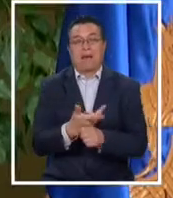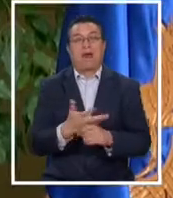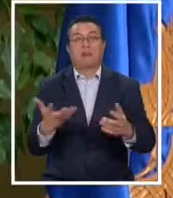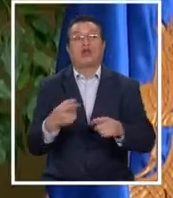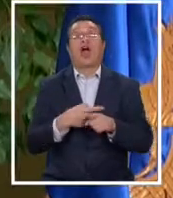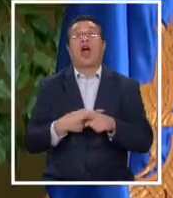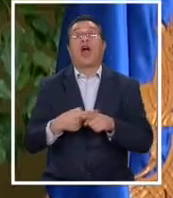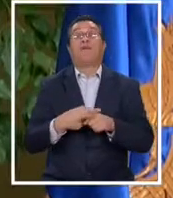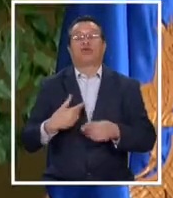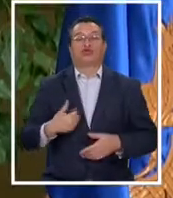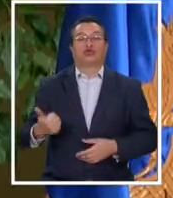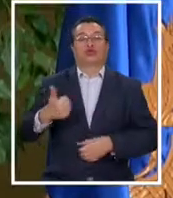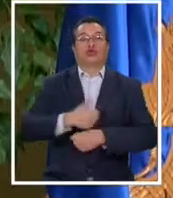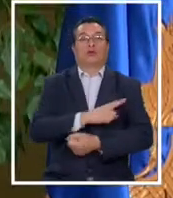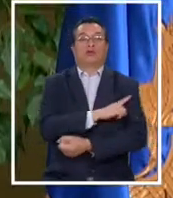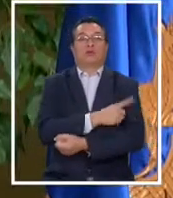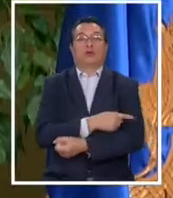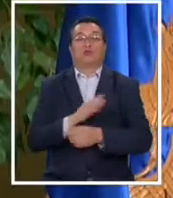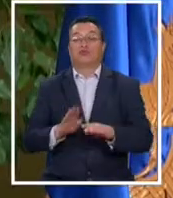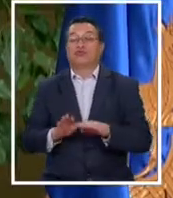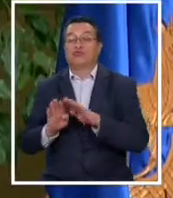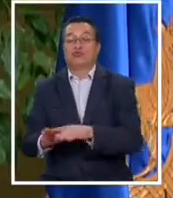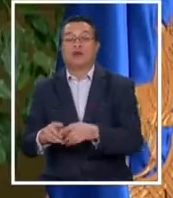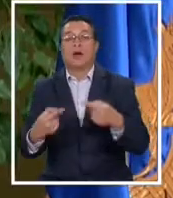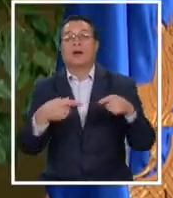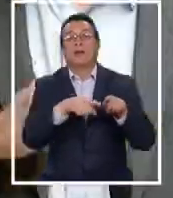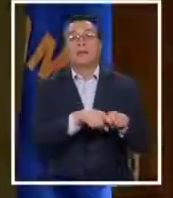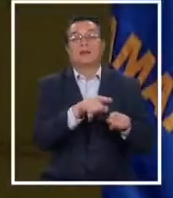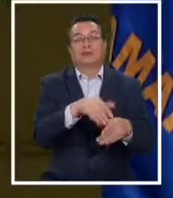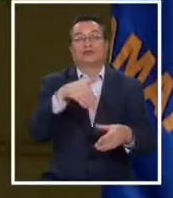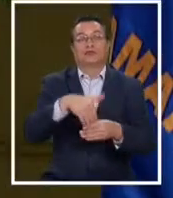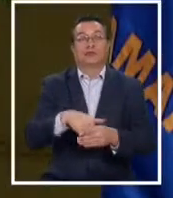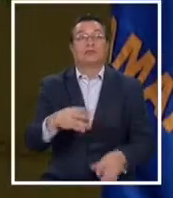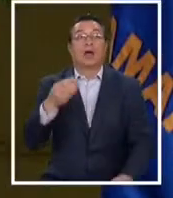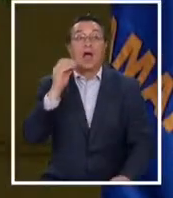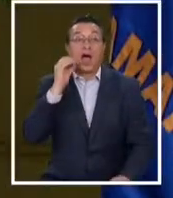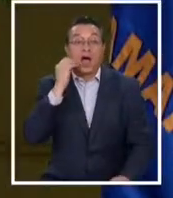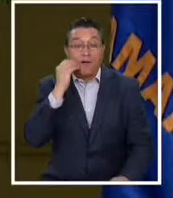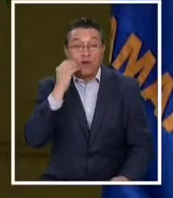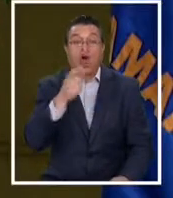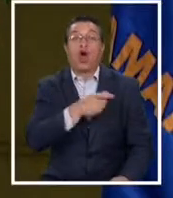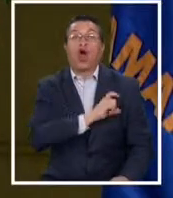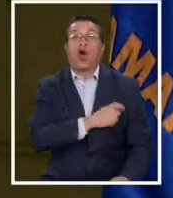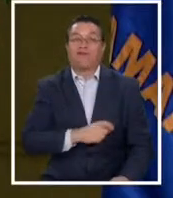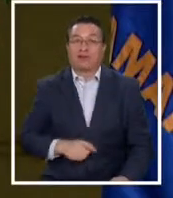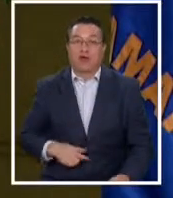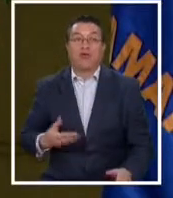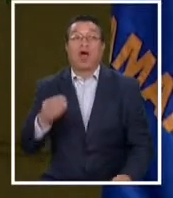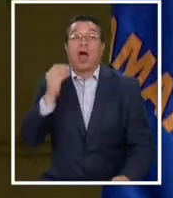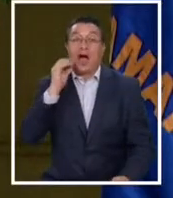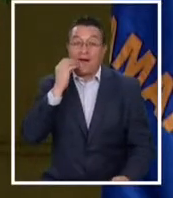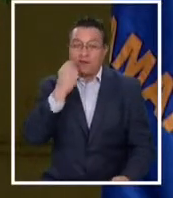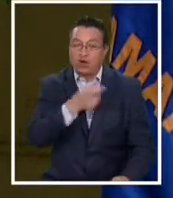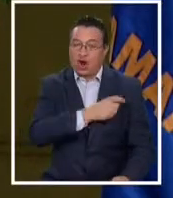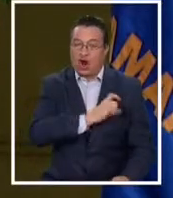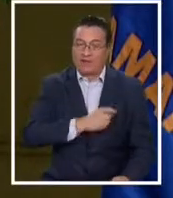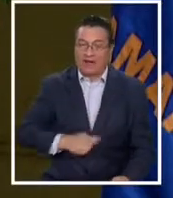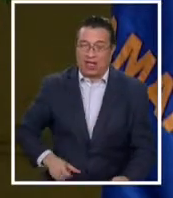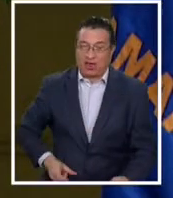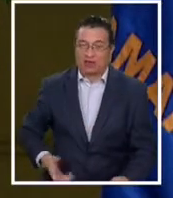porque está abusando de su posición para favorecer a su pareja en una elección. Abuelo gobernador, abuelo